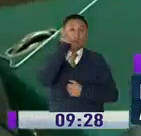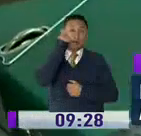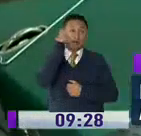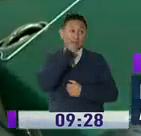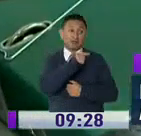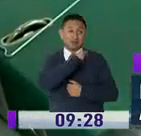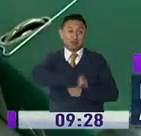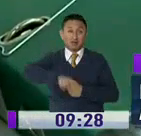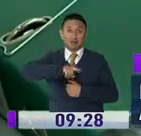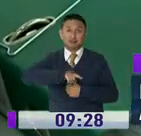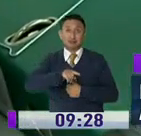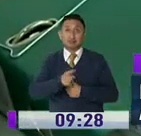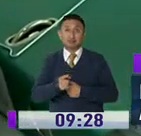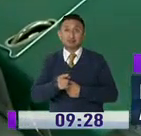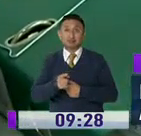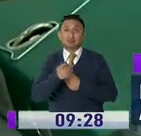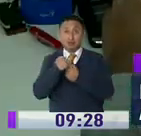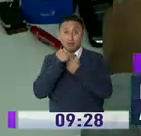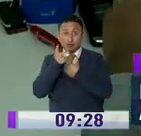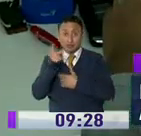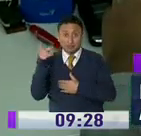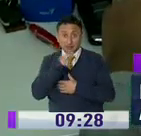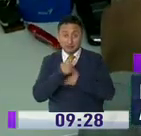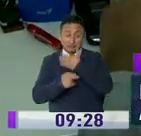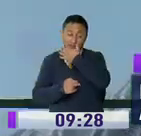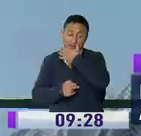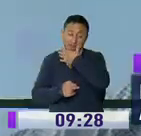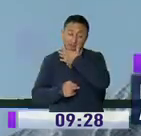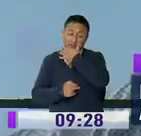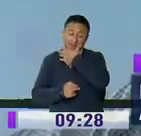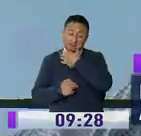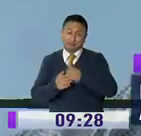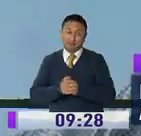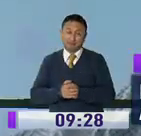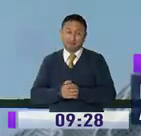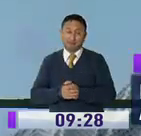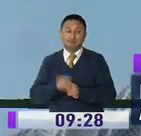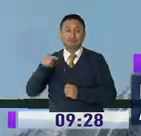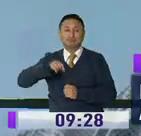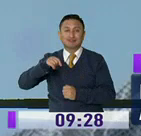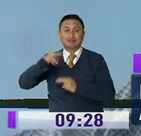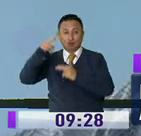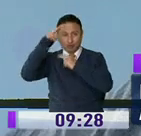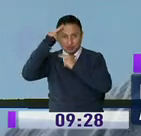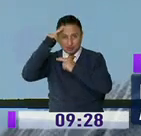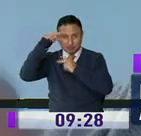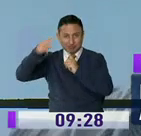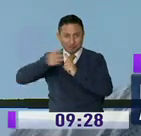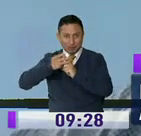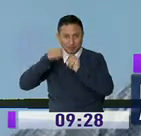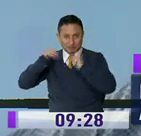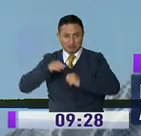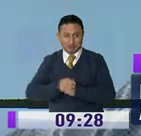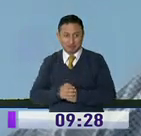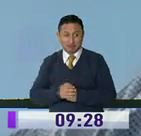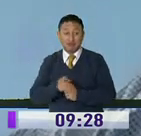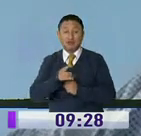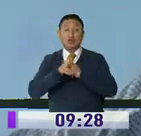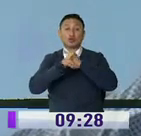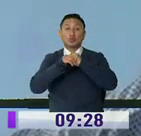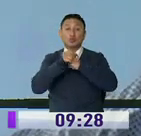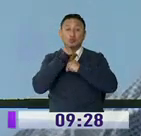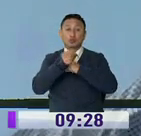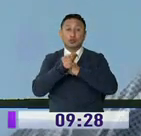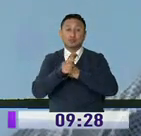quien ha dado pautas de la falsa información que estaría generando. Un medio digital acaba de divulgar cómo en un tuit el